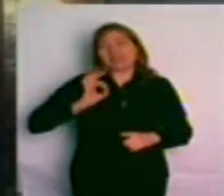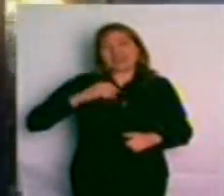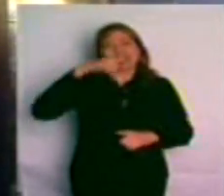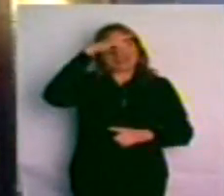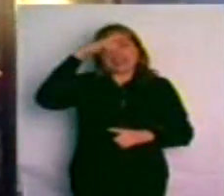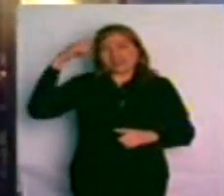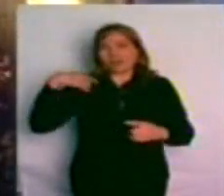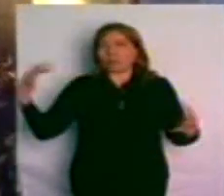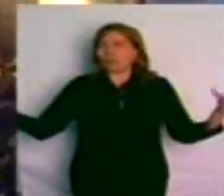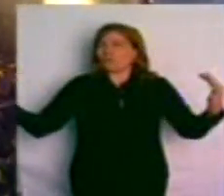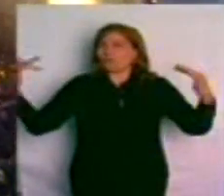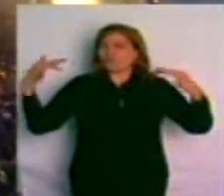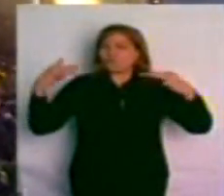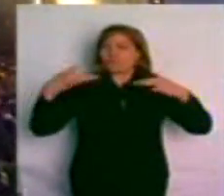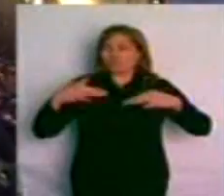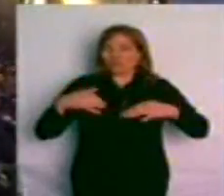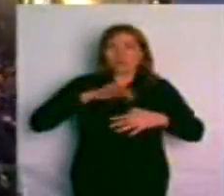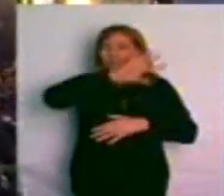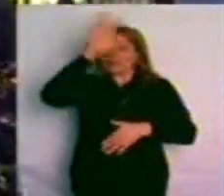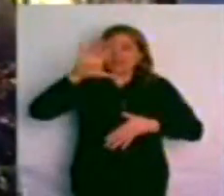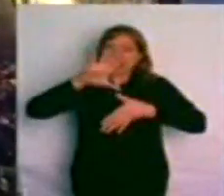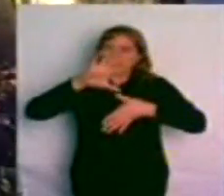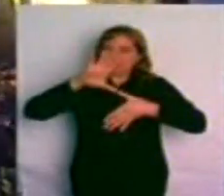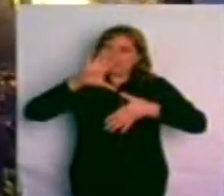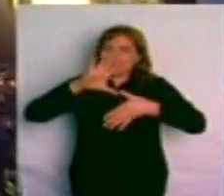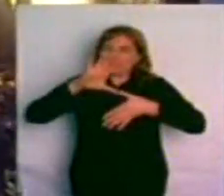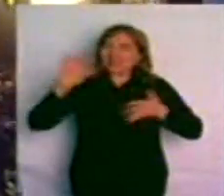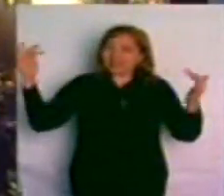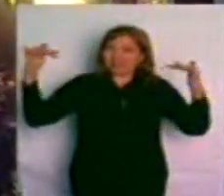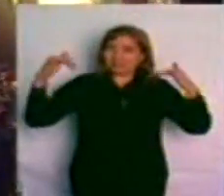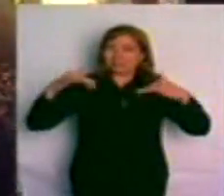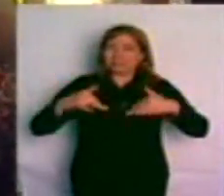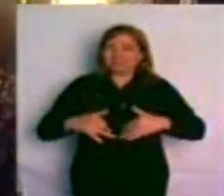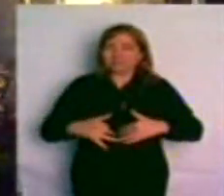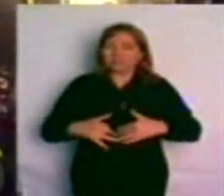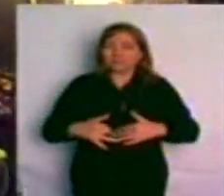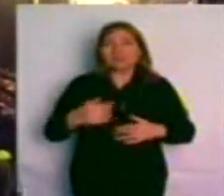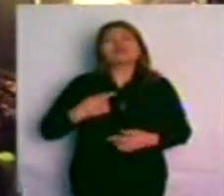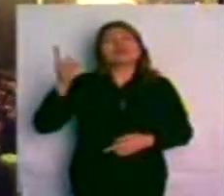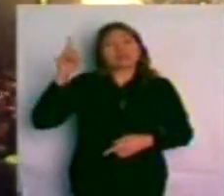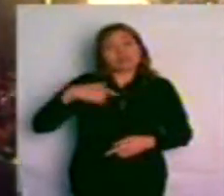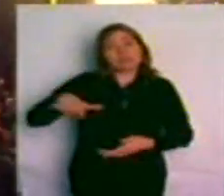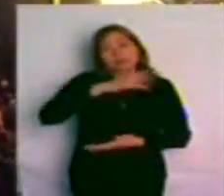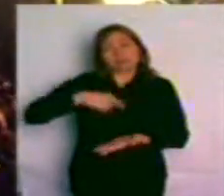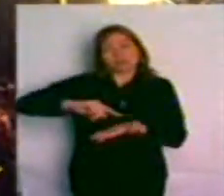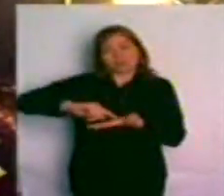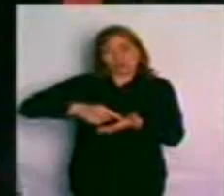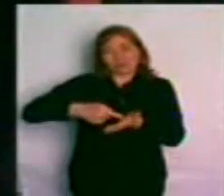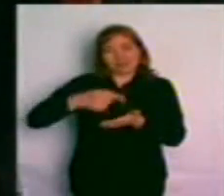popular, federal y latinoamericano, hacerlo también en la Ciudad de Buenos Aires.